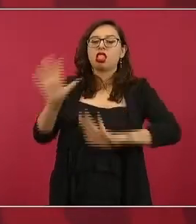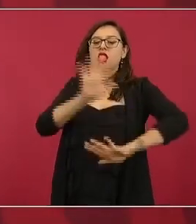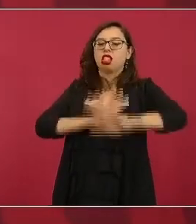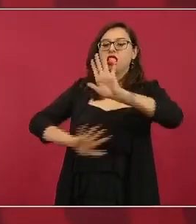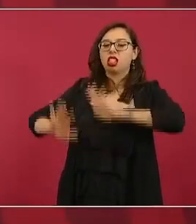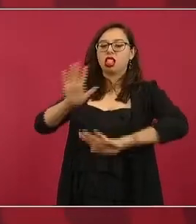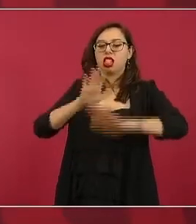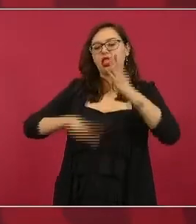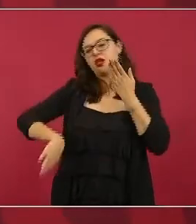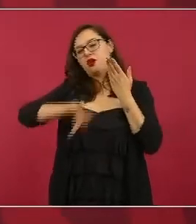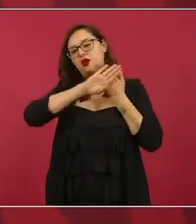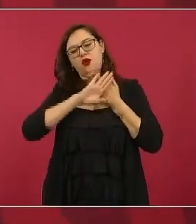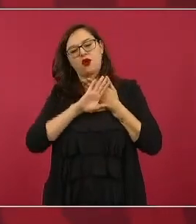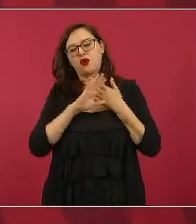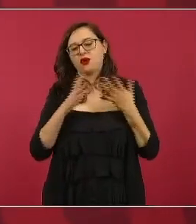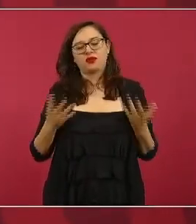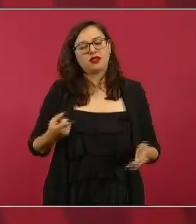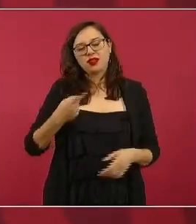vil